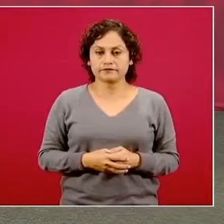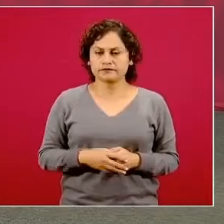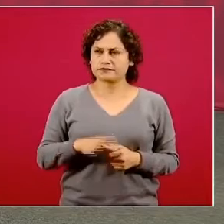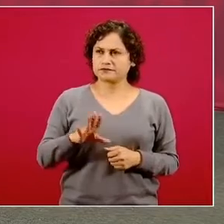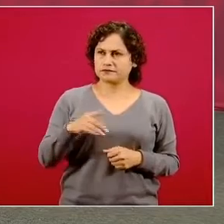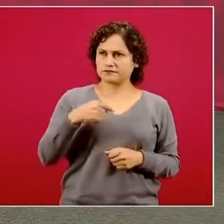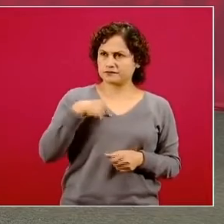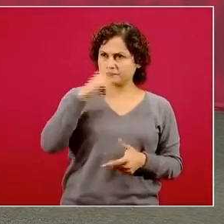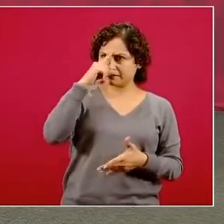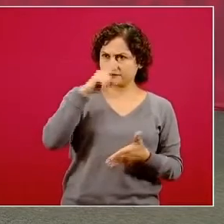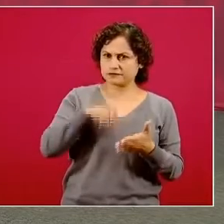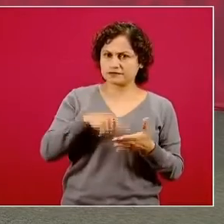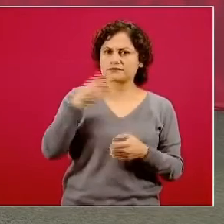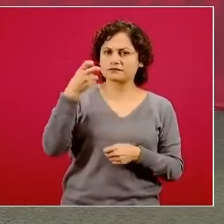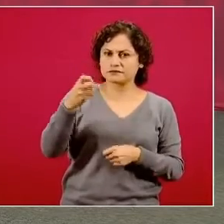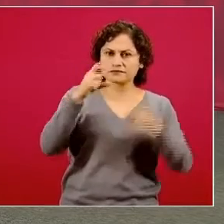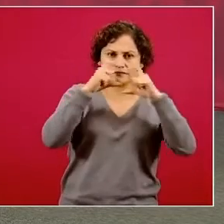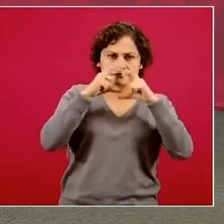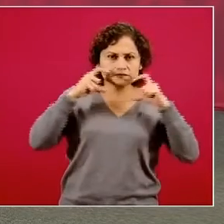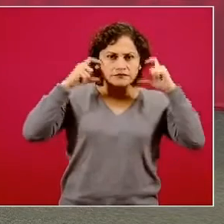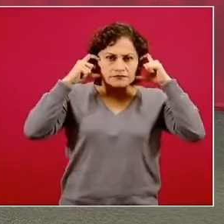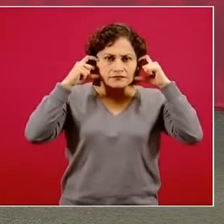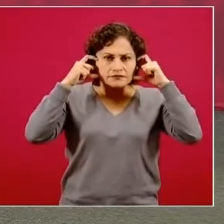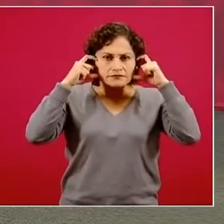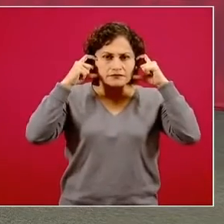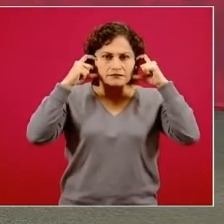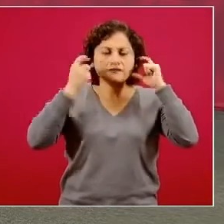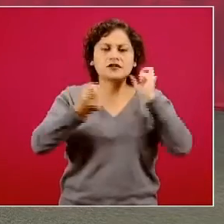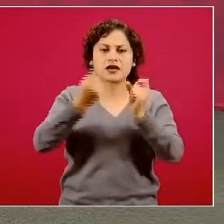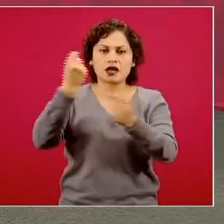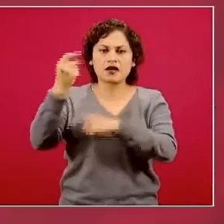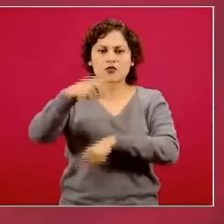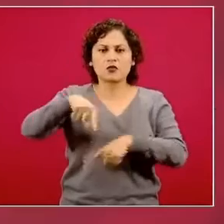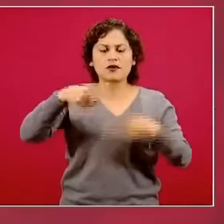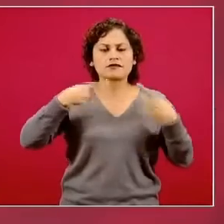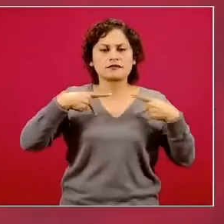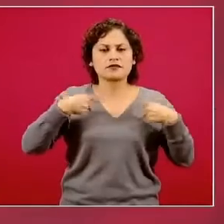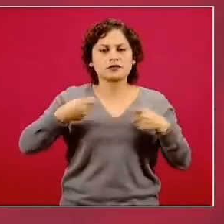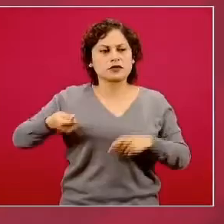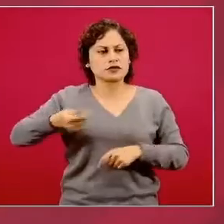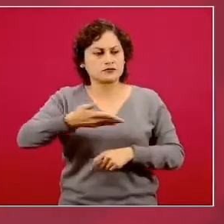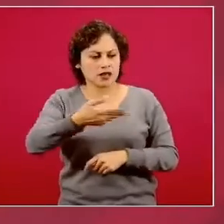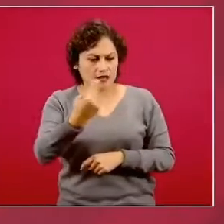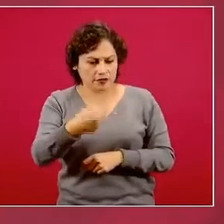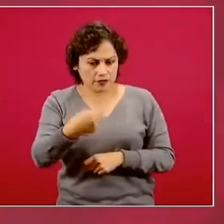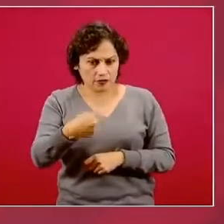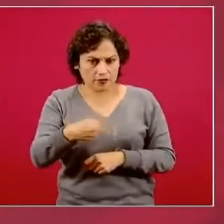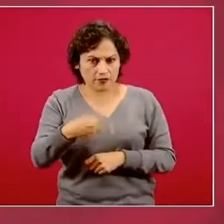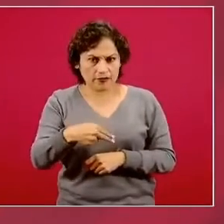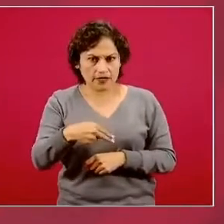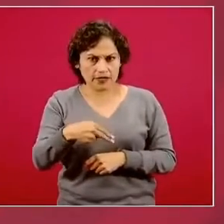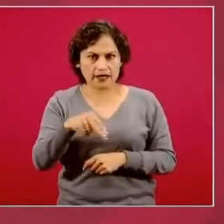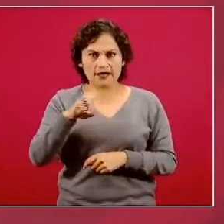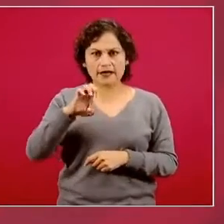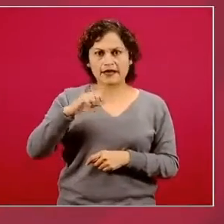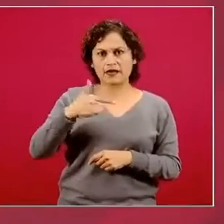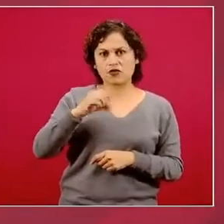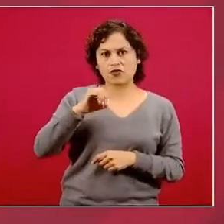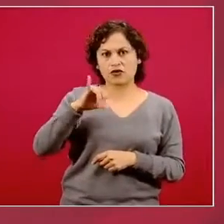mascarillas que también algunas personas han denominado como las egoístas,